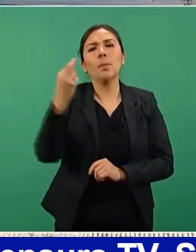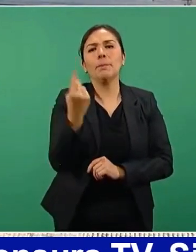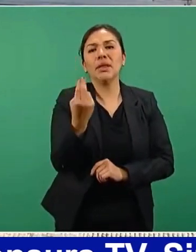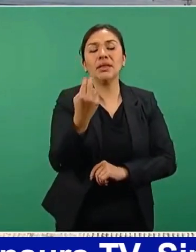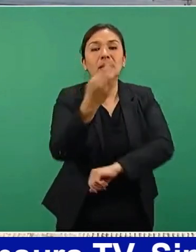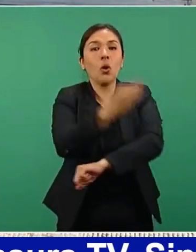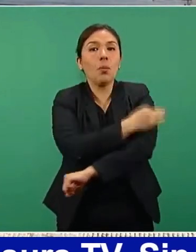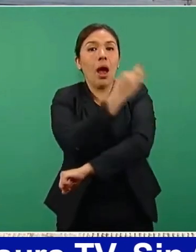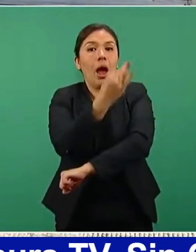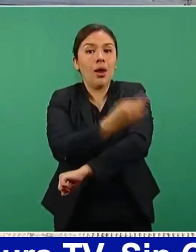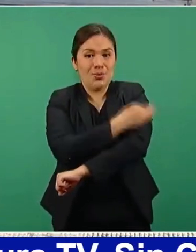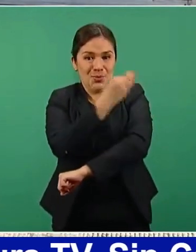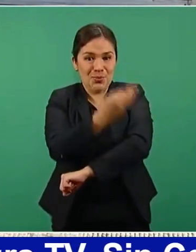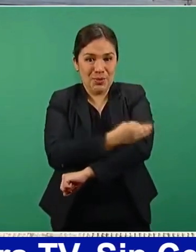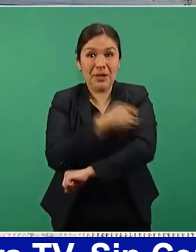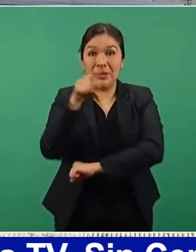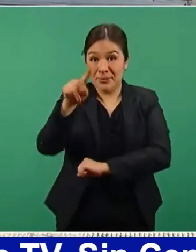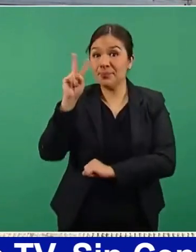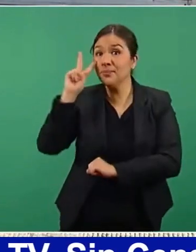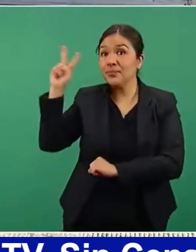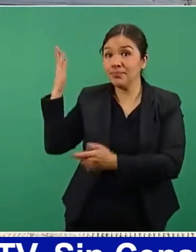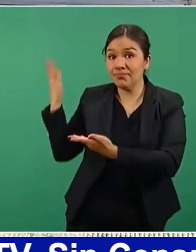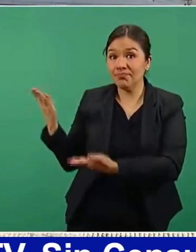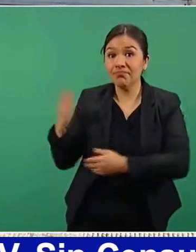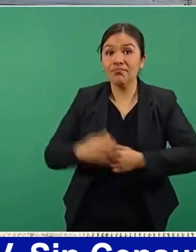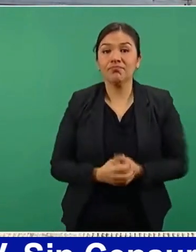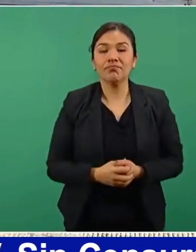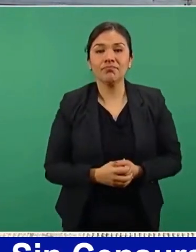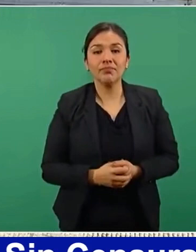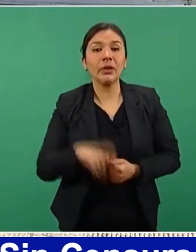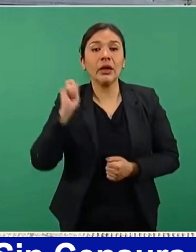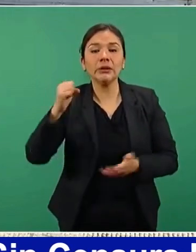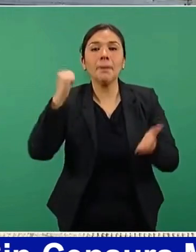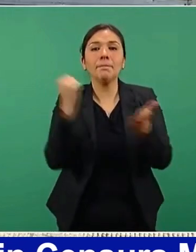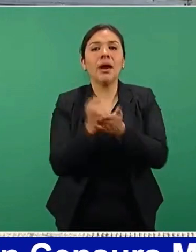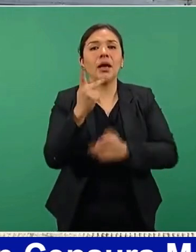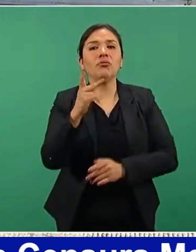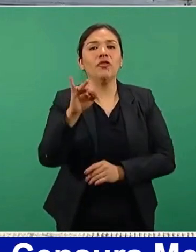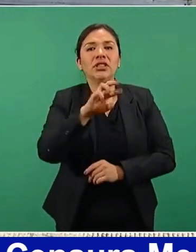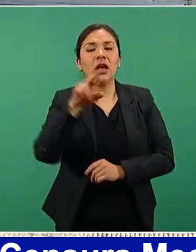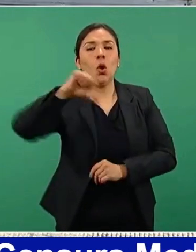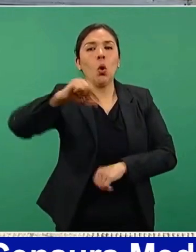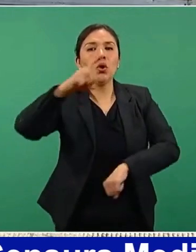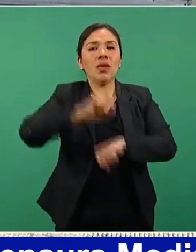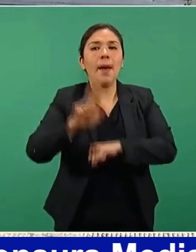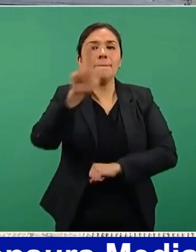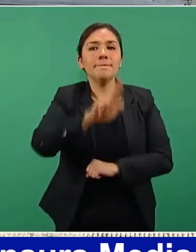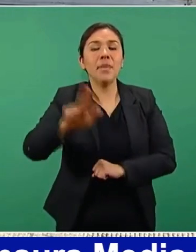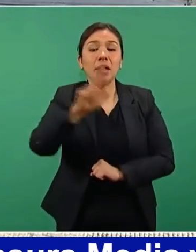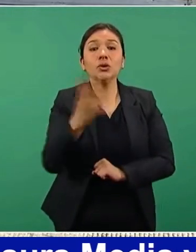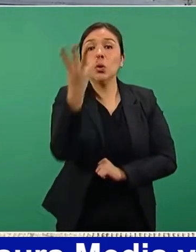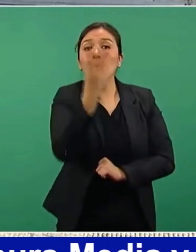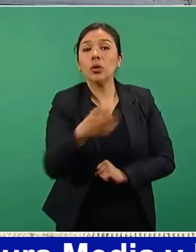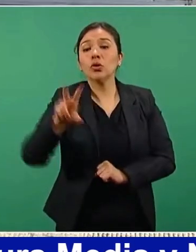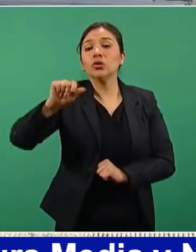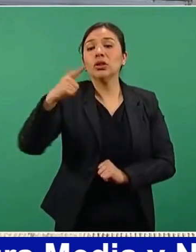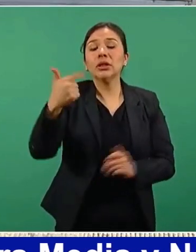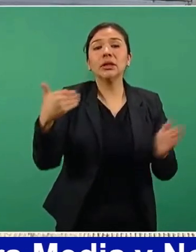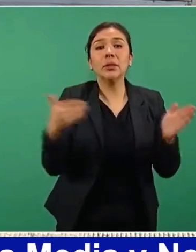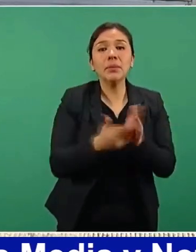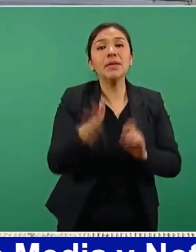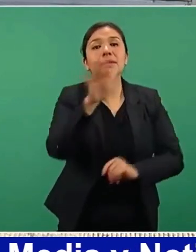vacunas. Como usted observa, estas son las de Pfizer, hoy martes son 487 mil